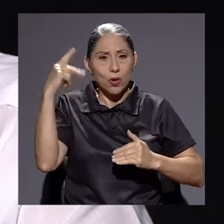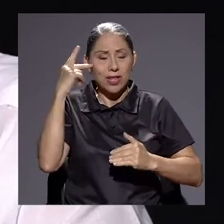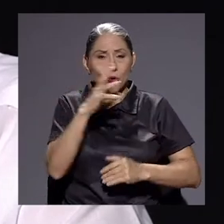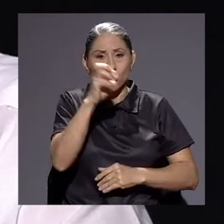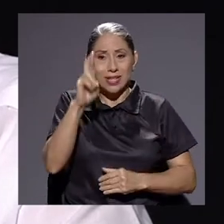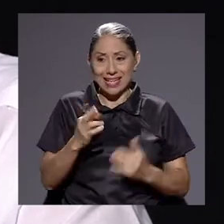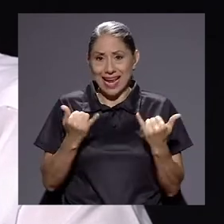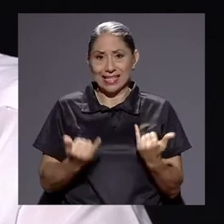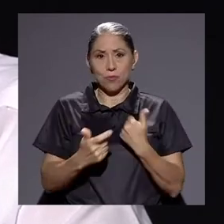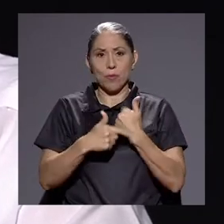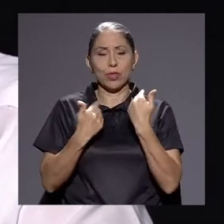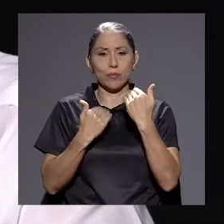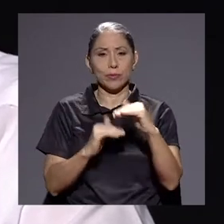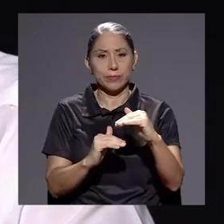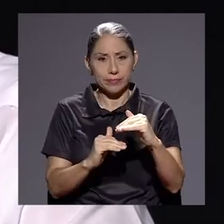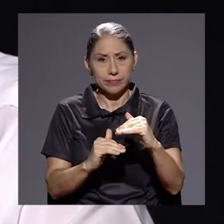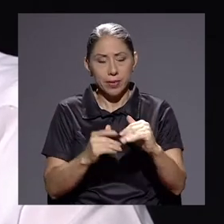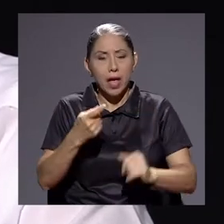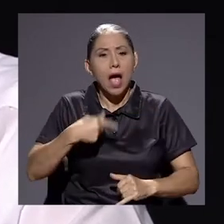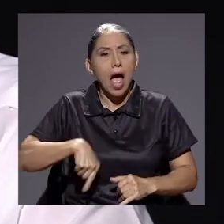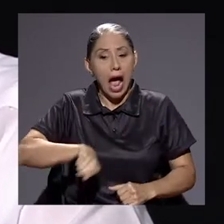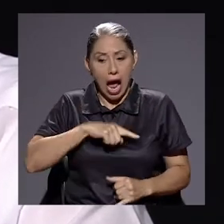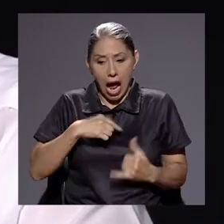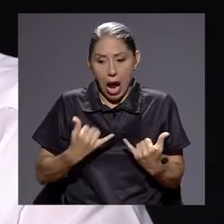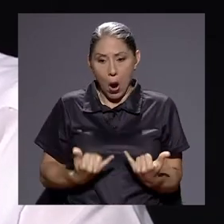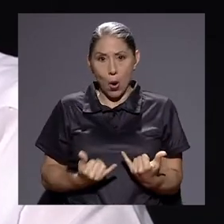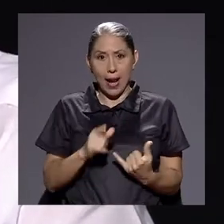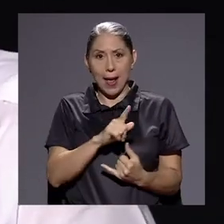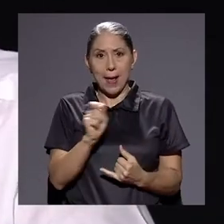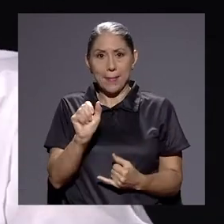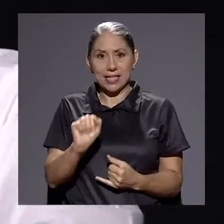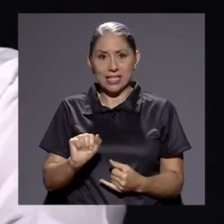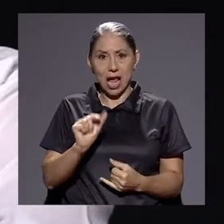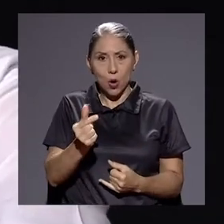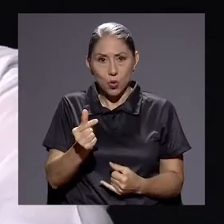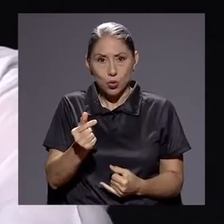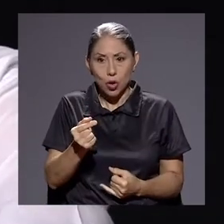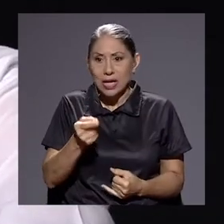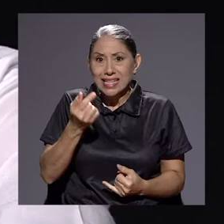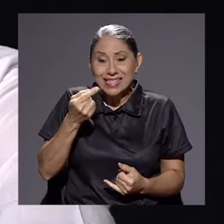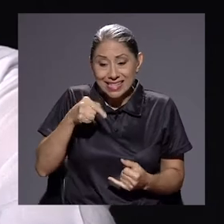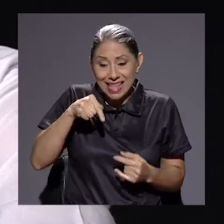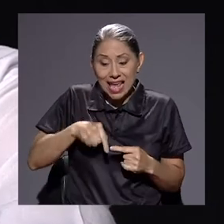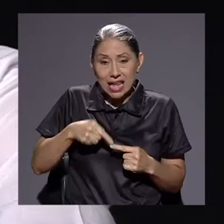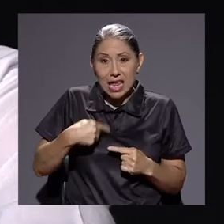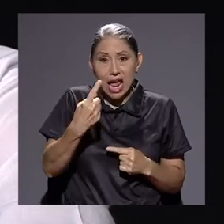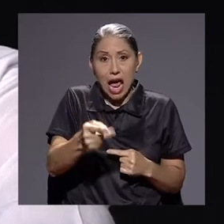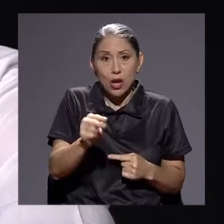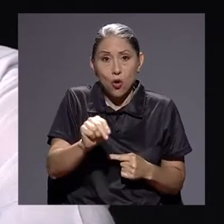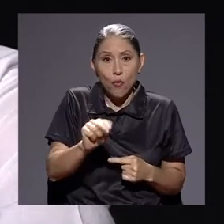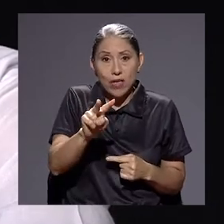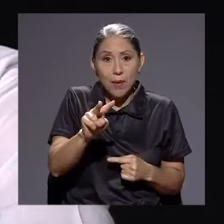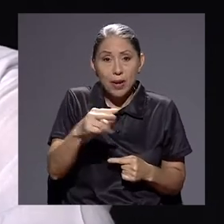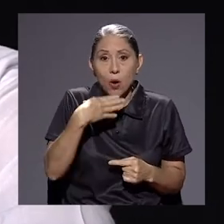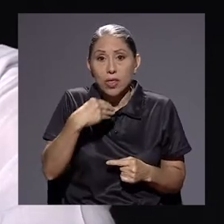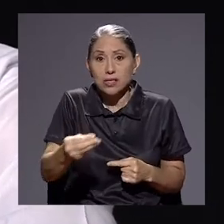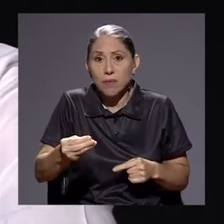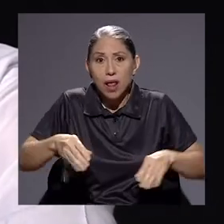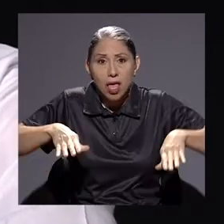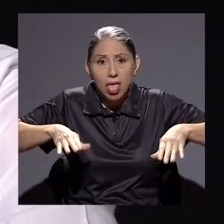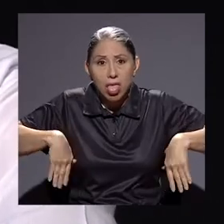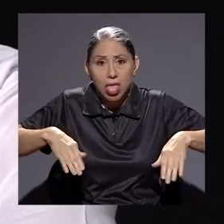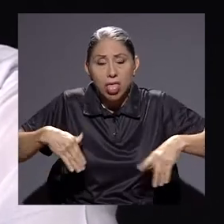limitado en estos momentos. Y estamos ahora en agosto. Si no tenemos decisiones de aquí a noviembre o diciembre,